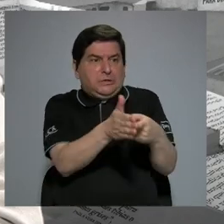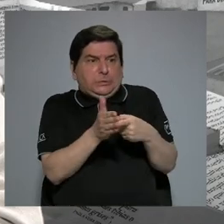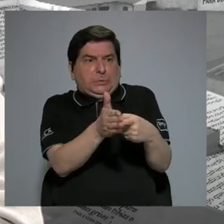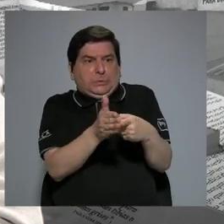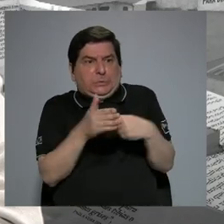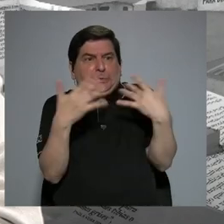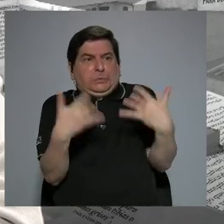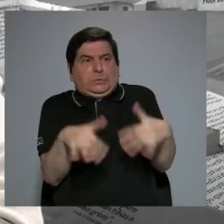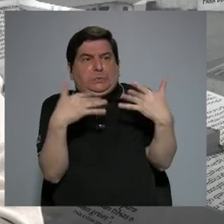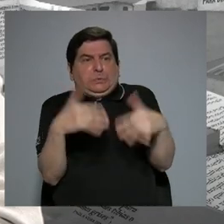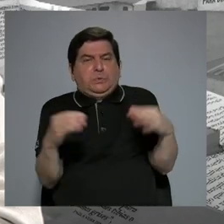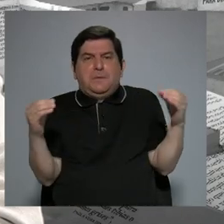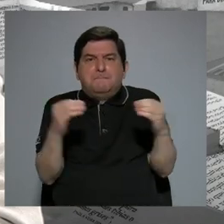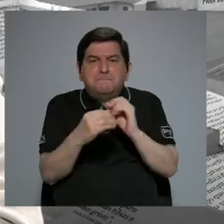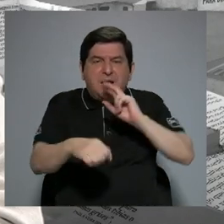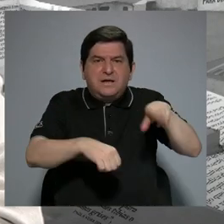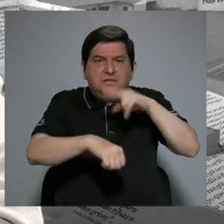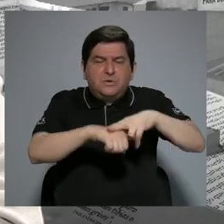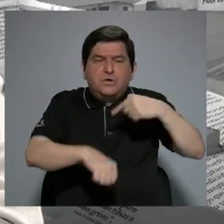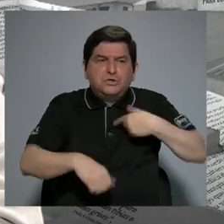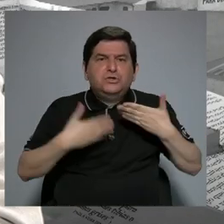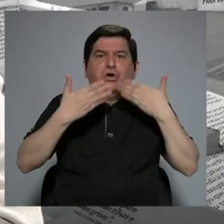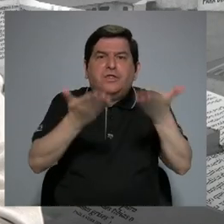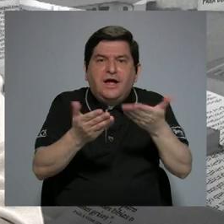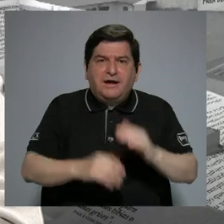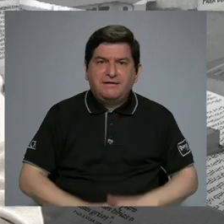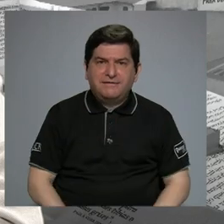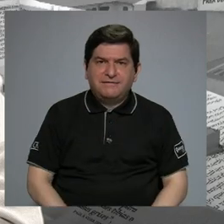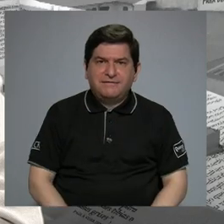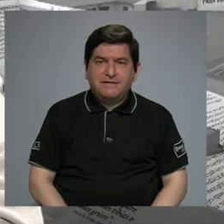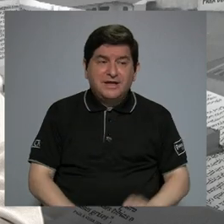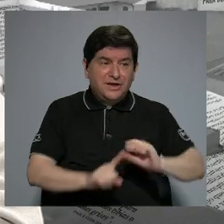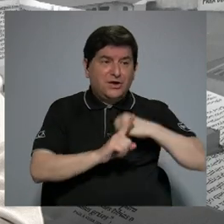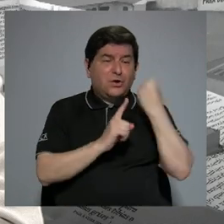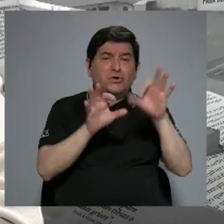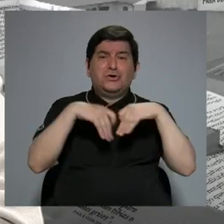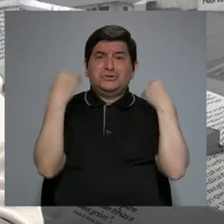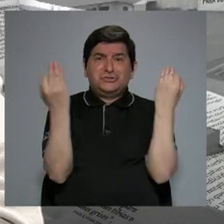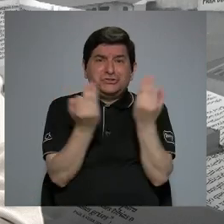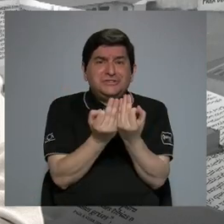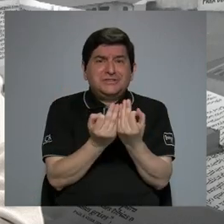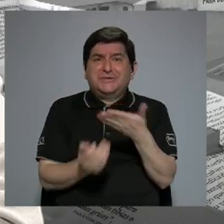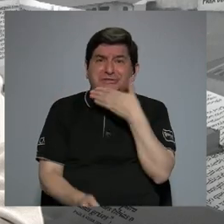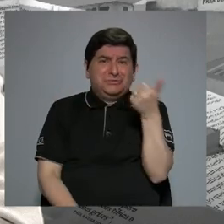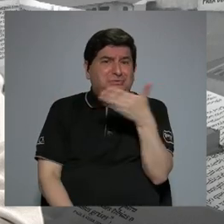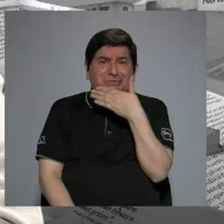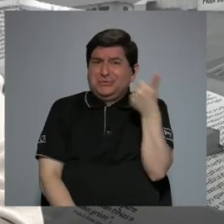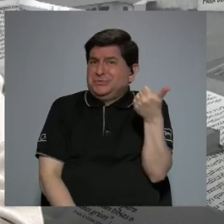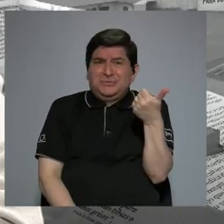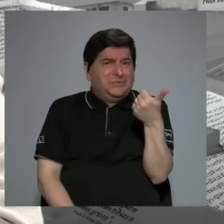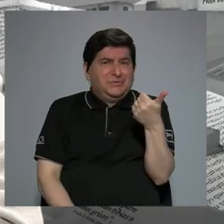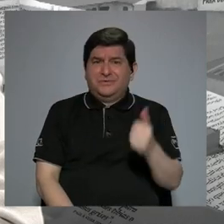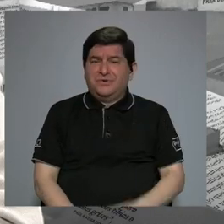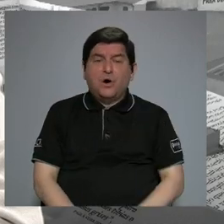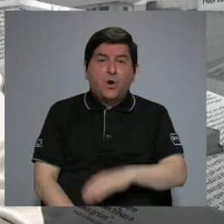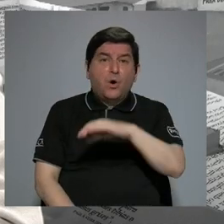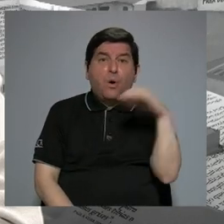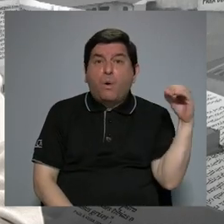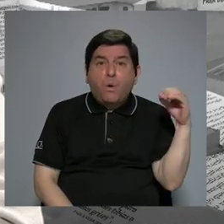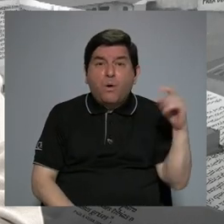demasiado, mucho más de lo que tal vez yo puedo dar, porque la situación familiar no es la mejor, por